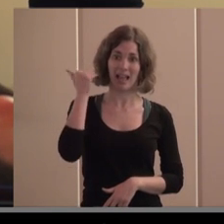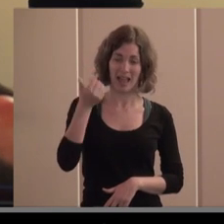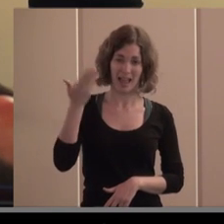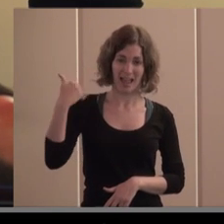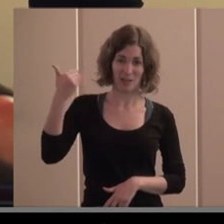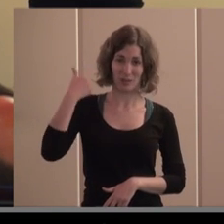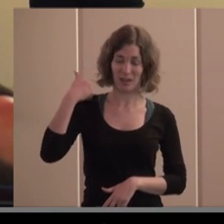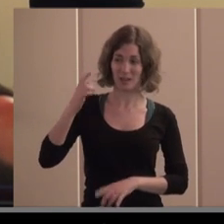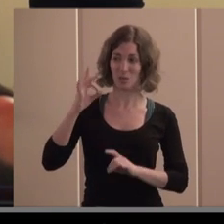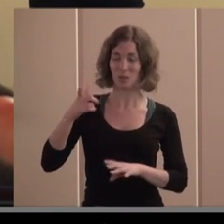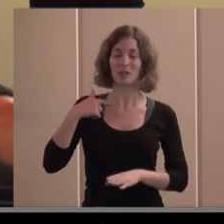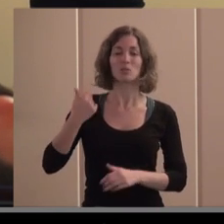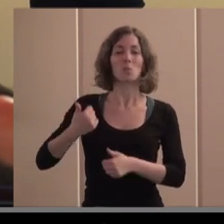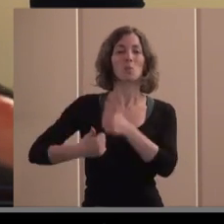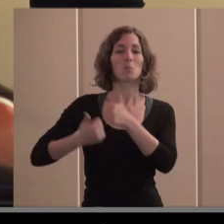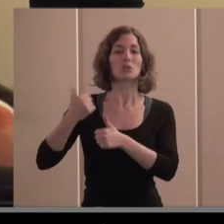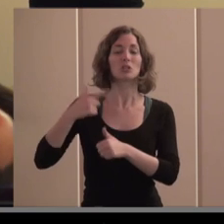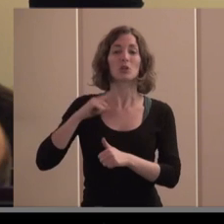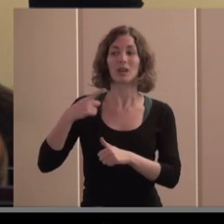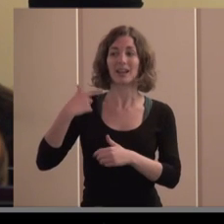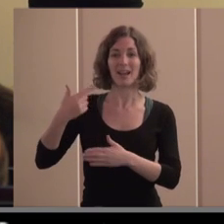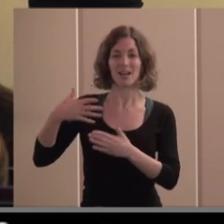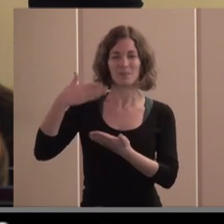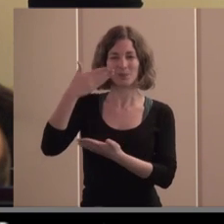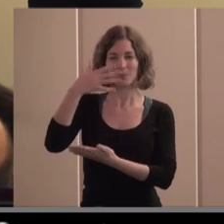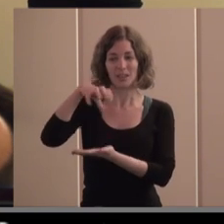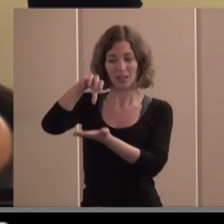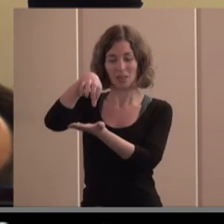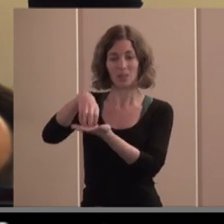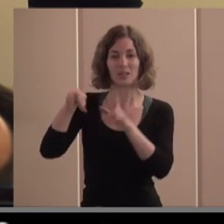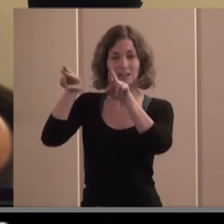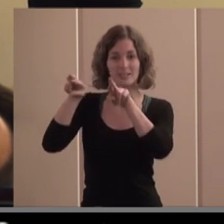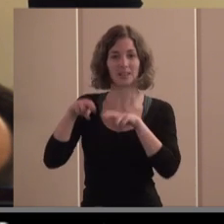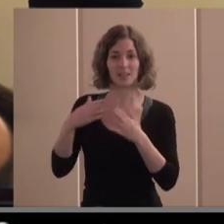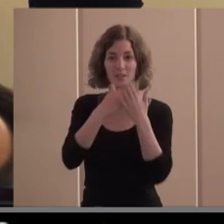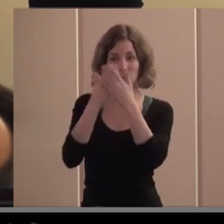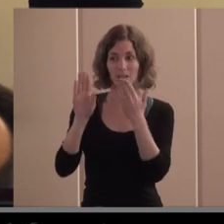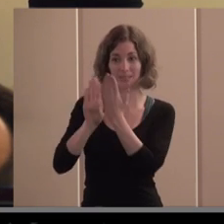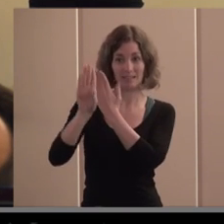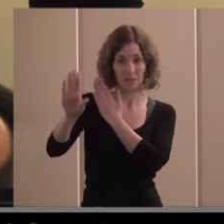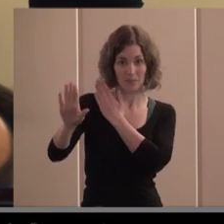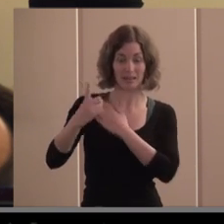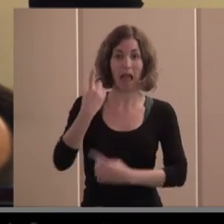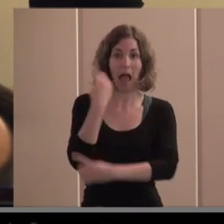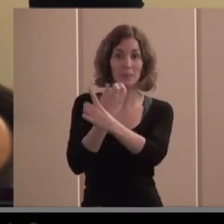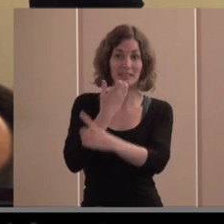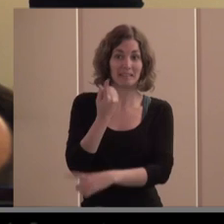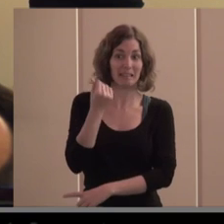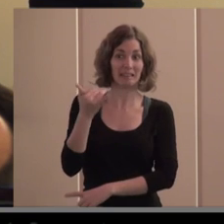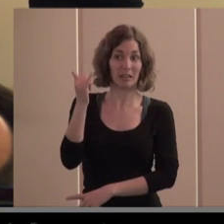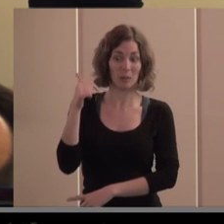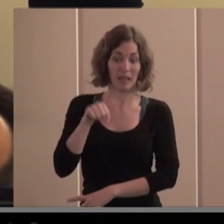el San Alberto Mano ahí en la residencia de estudiantes que está del otro lado de la escuela diplomática pues de vez en cuando cuando nos alcanzaba el dinero veníamos a comer aquí